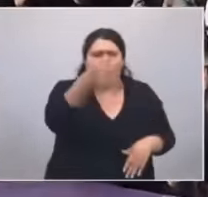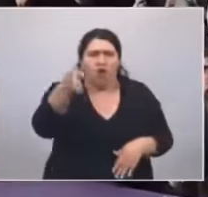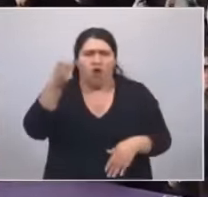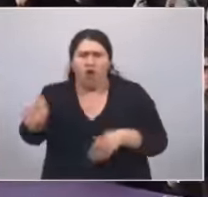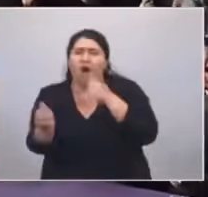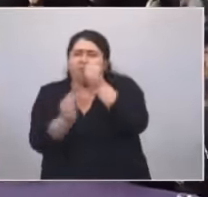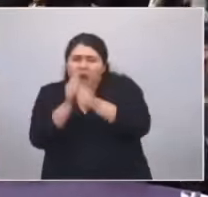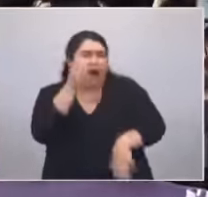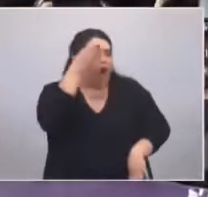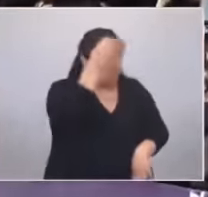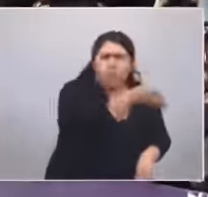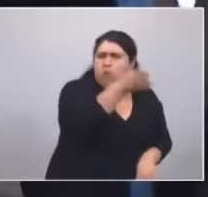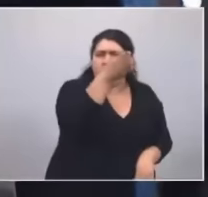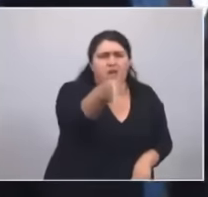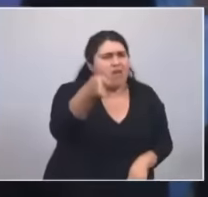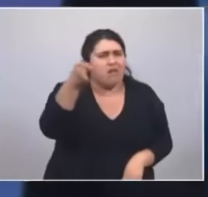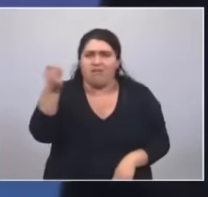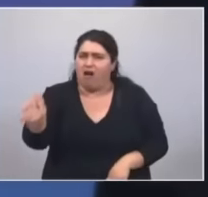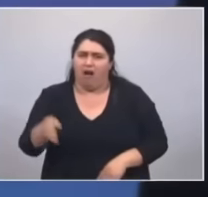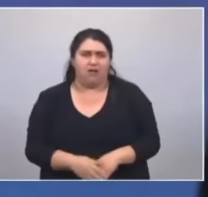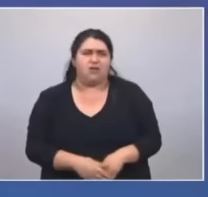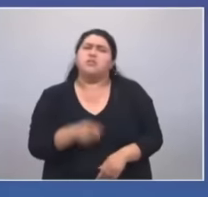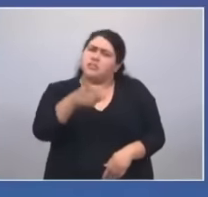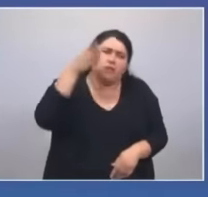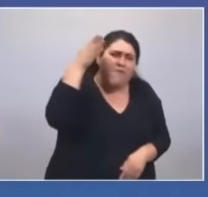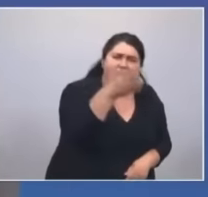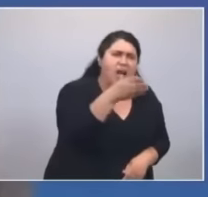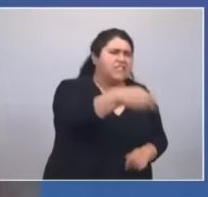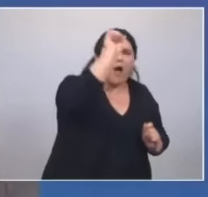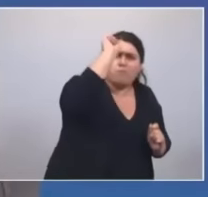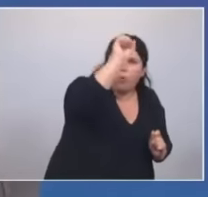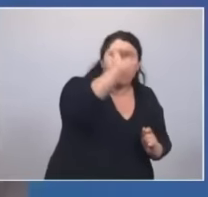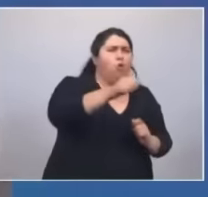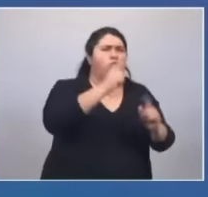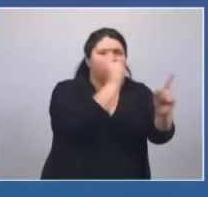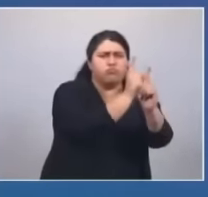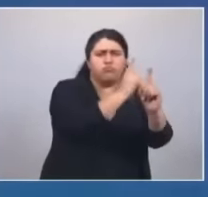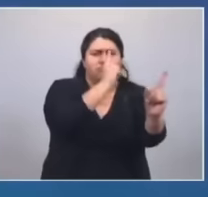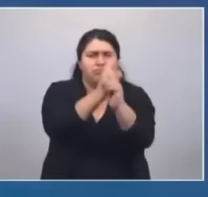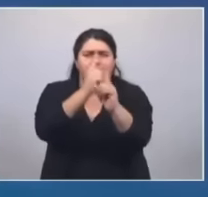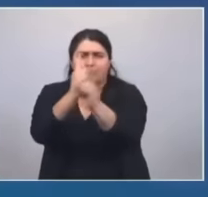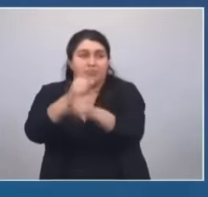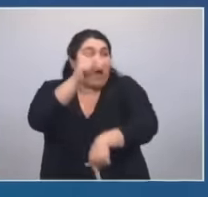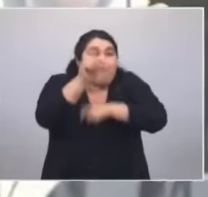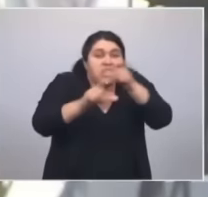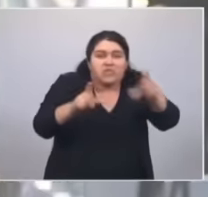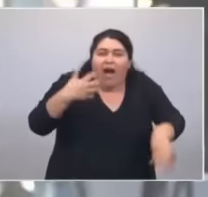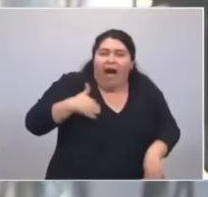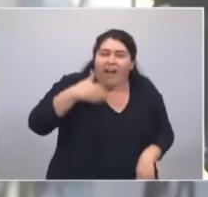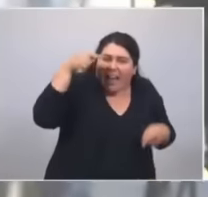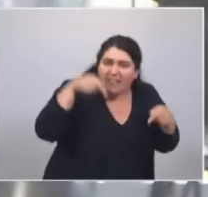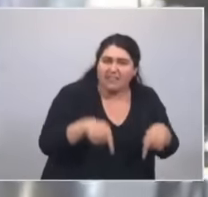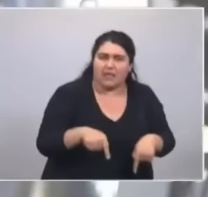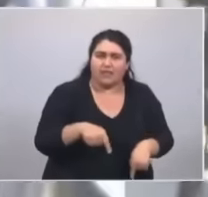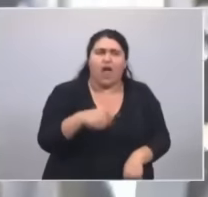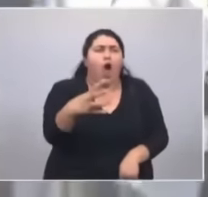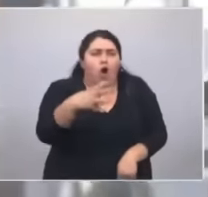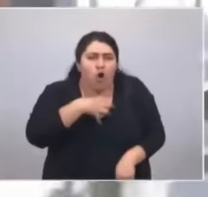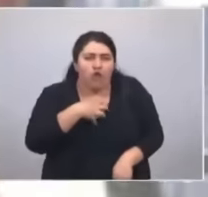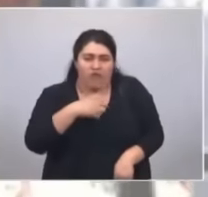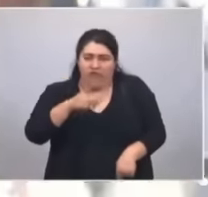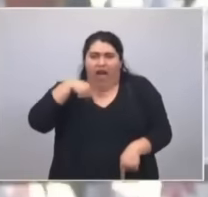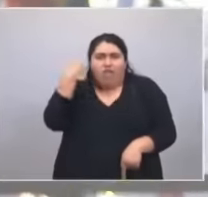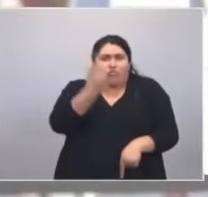fábrica por fábrica, vayan a buscar a aquellos argentinos que confían en